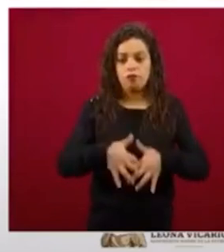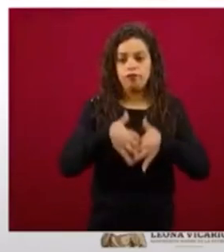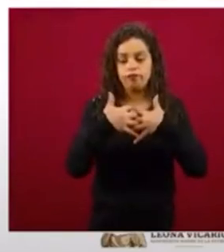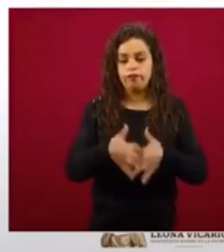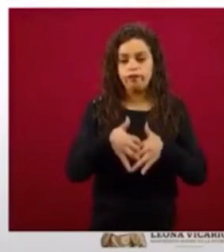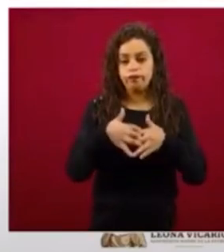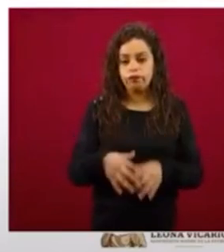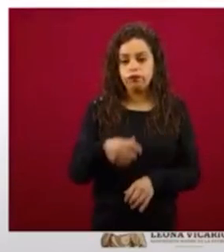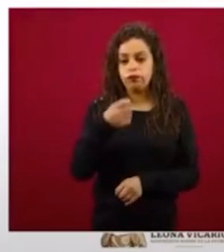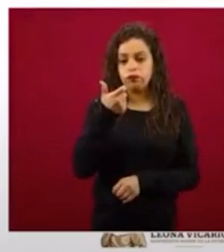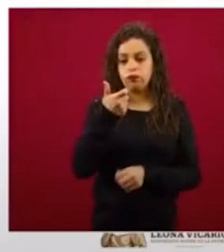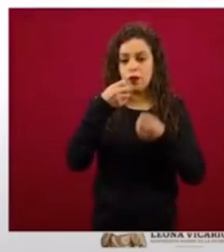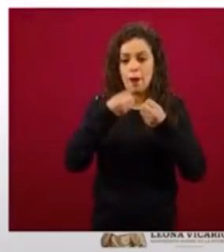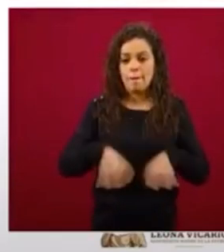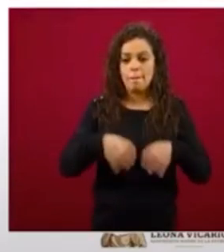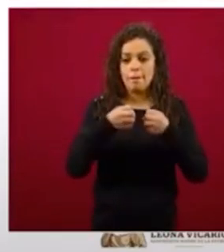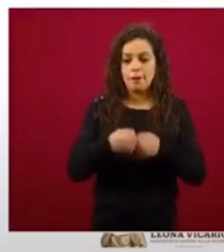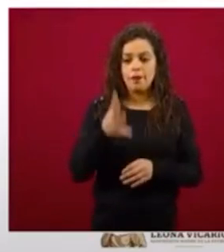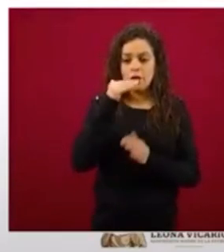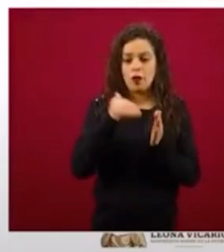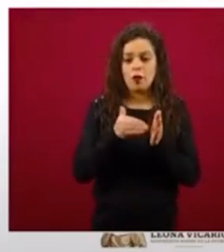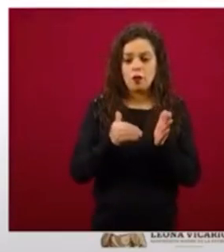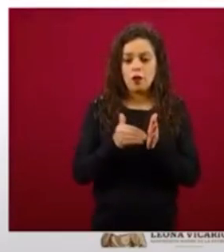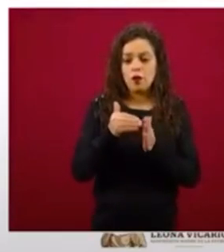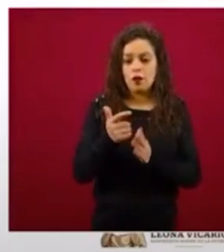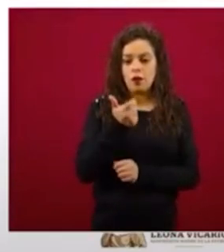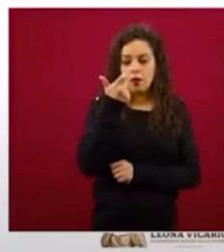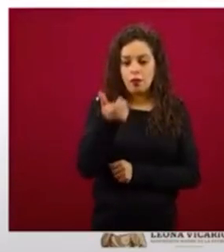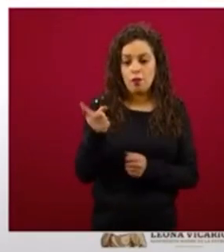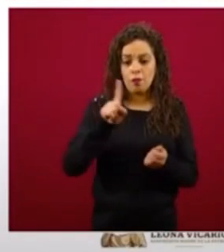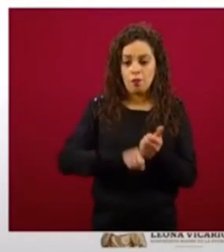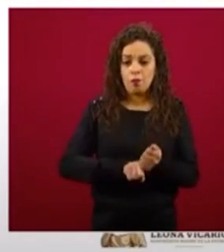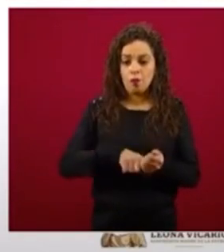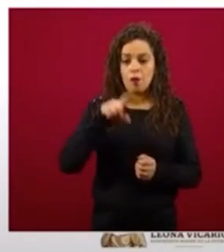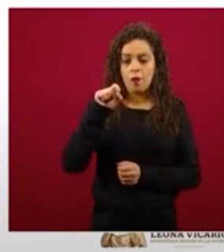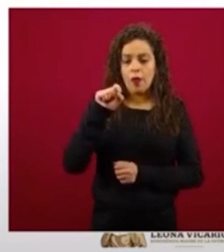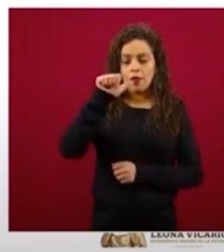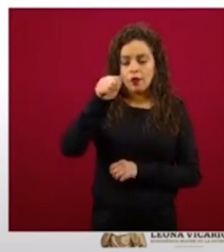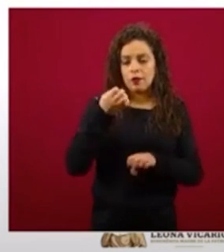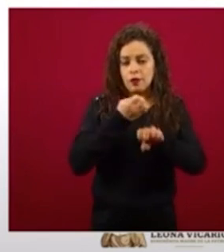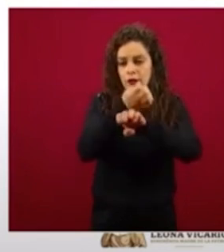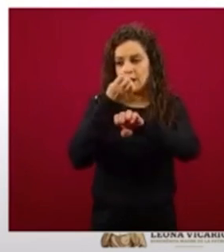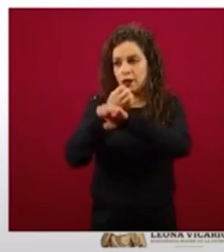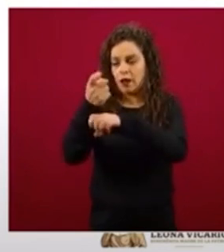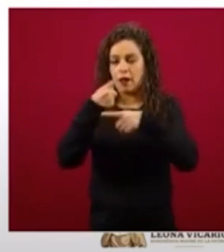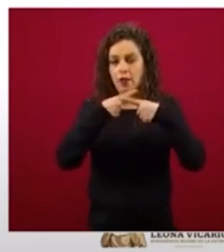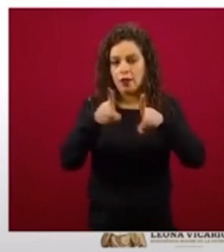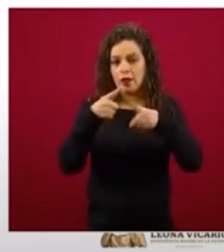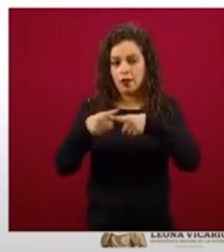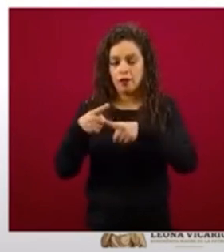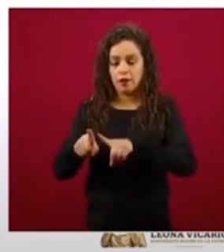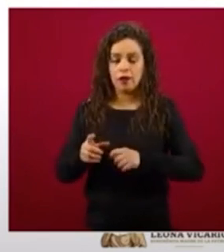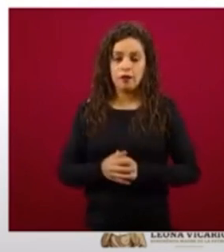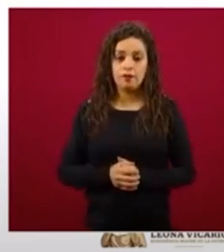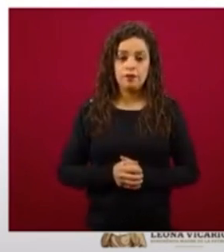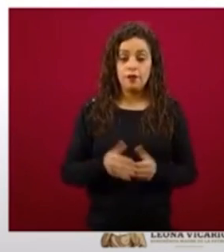de pesos en 26 estados. Se han acopiado 700, ahorita,